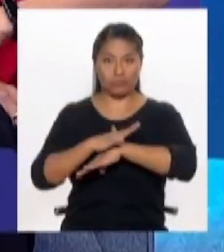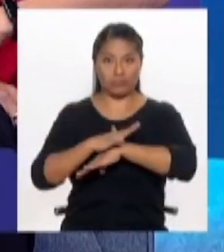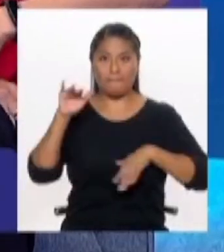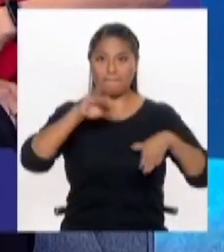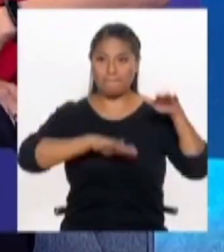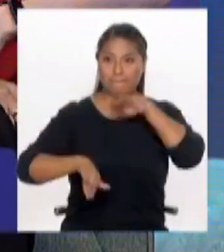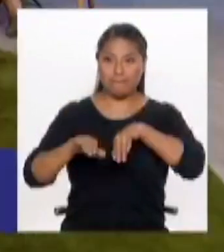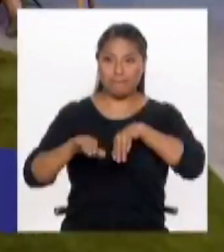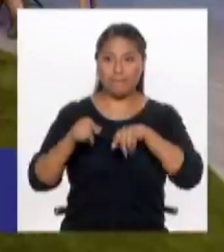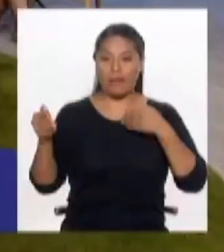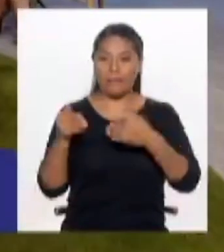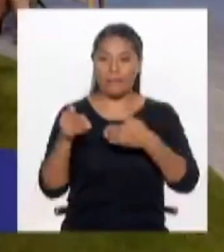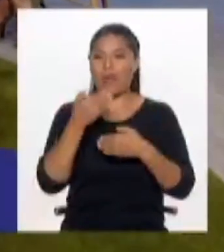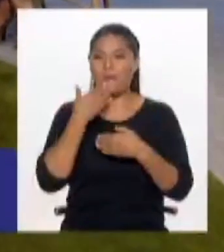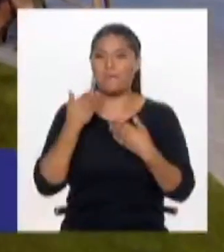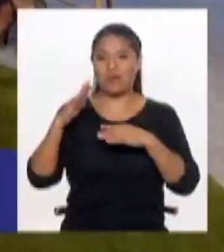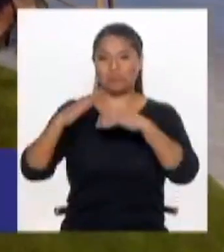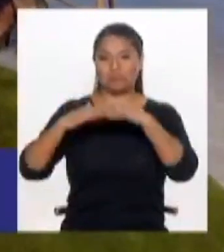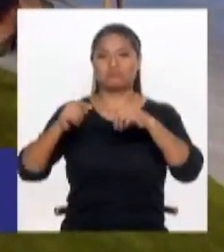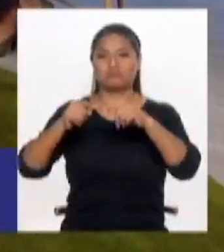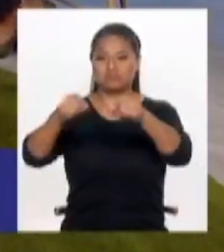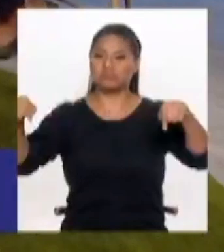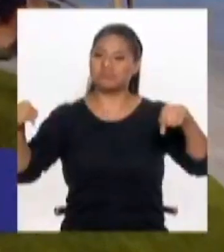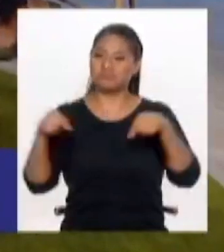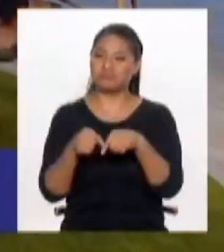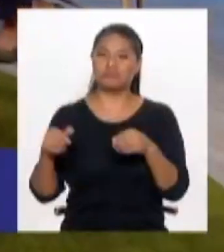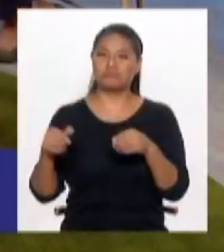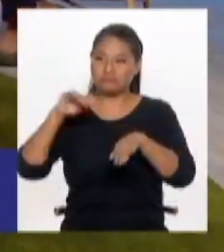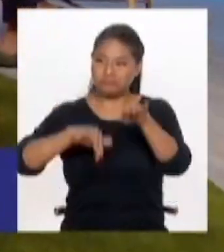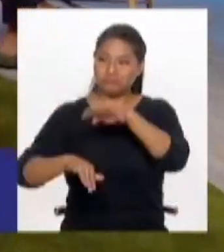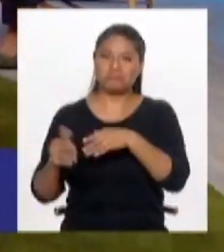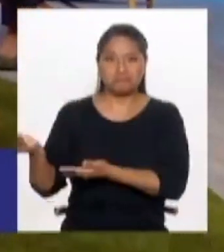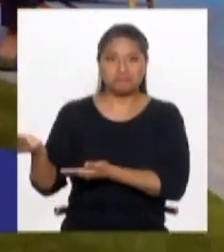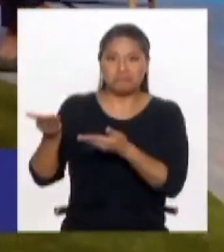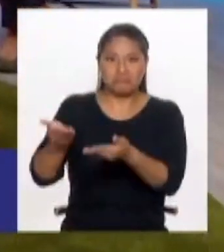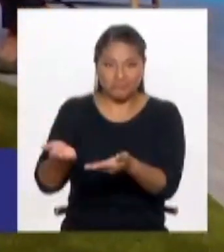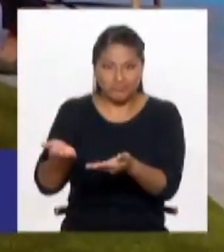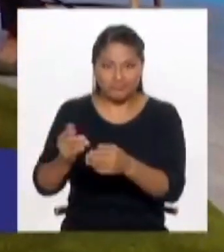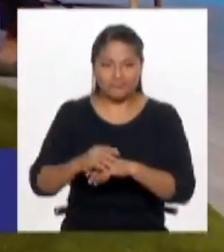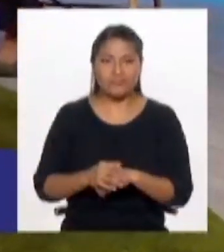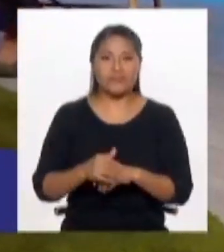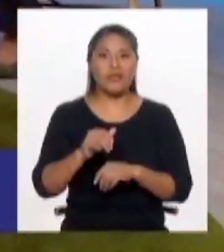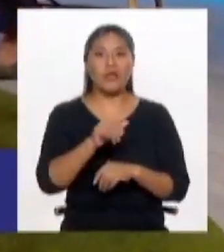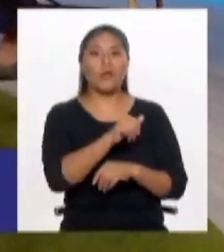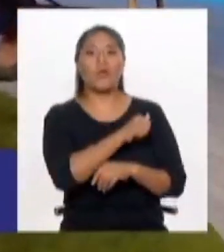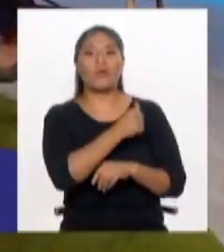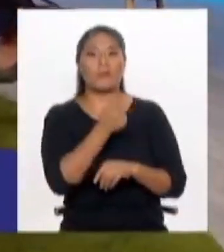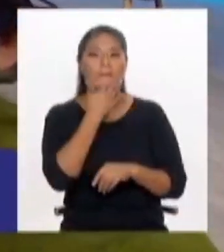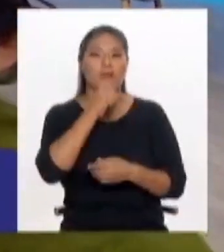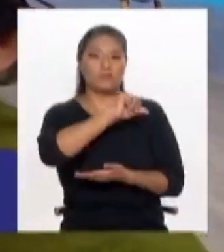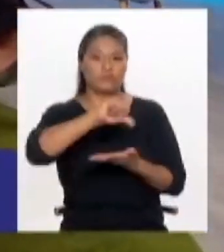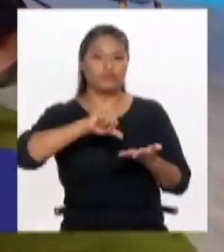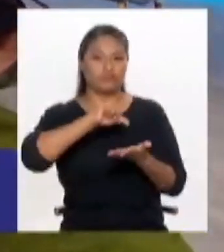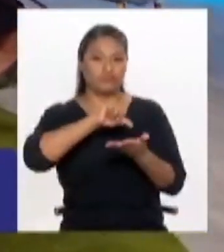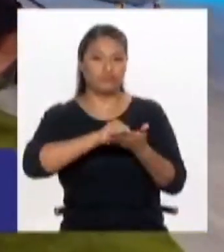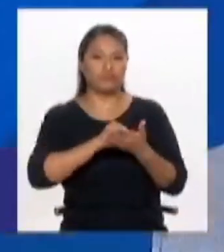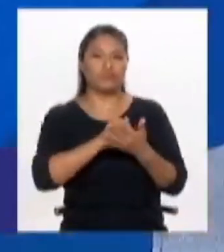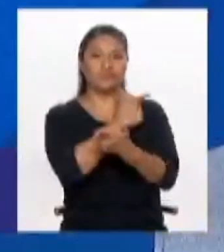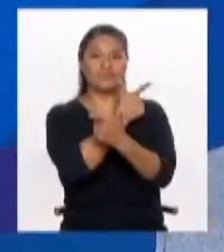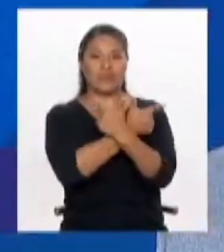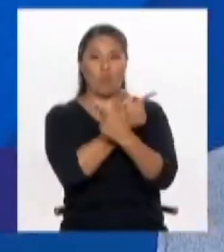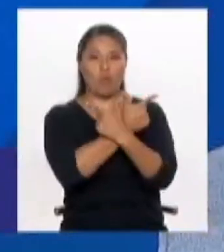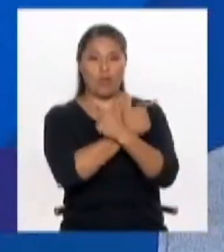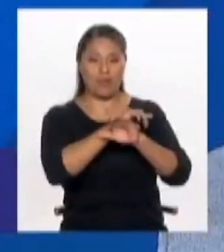debería hacer... Hay un plan metropolitano aprobado que establece, por ejemplo, que se debería hacer otro parque también en San Juan del Urigancho, pero